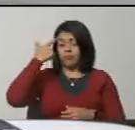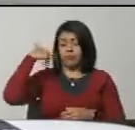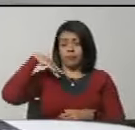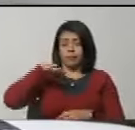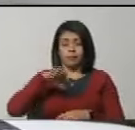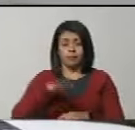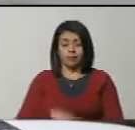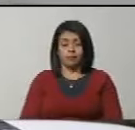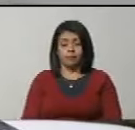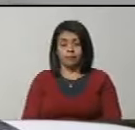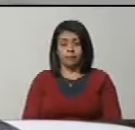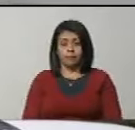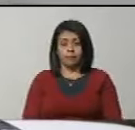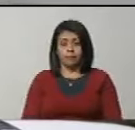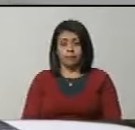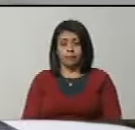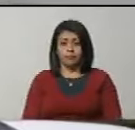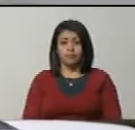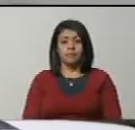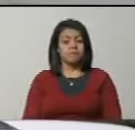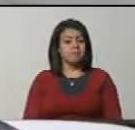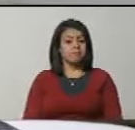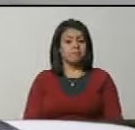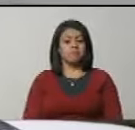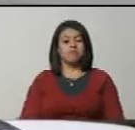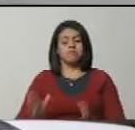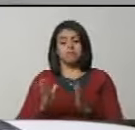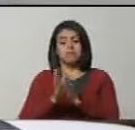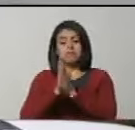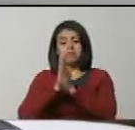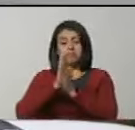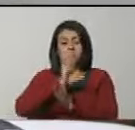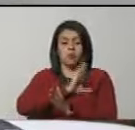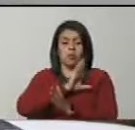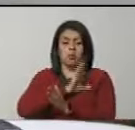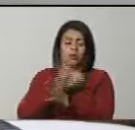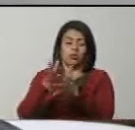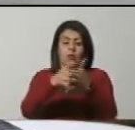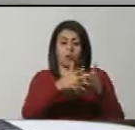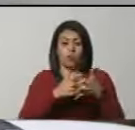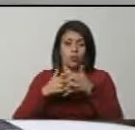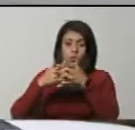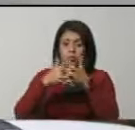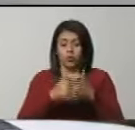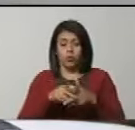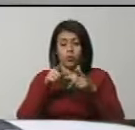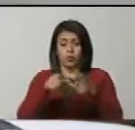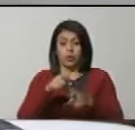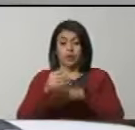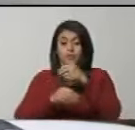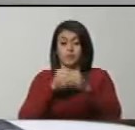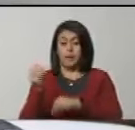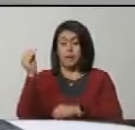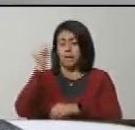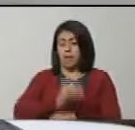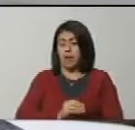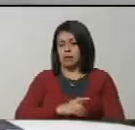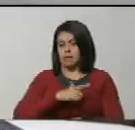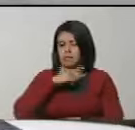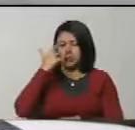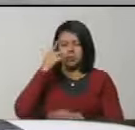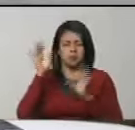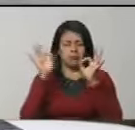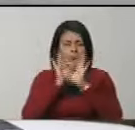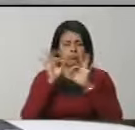estar ungidos por sus dueños del imperialismo norteamericano y con el mayor descaro